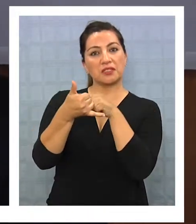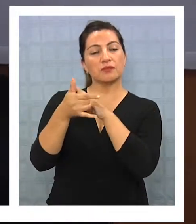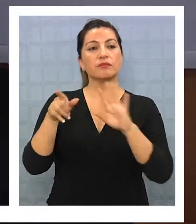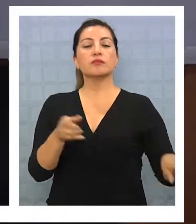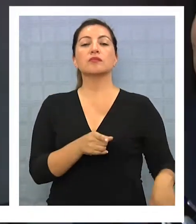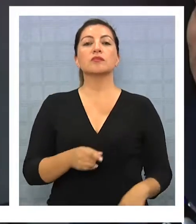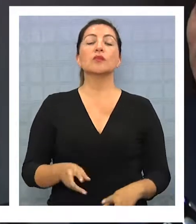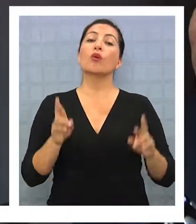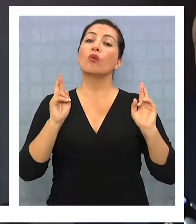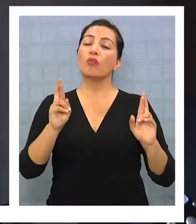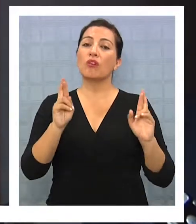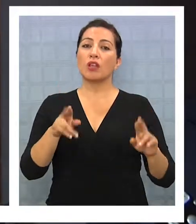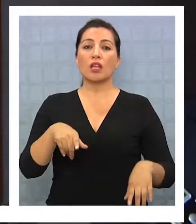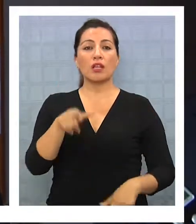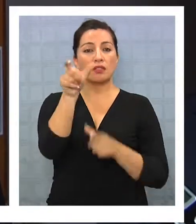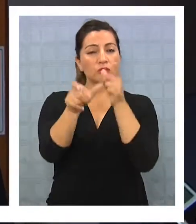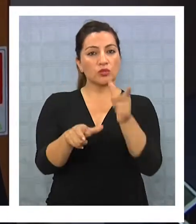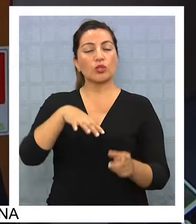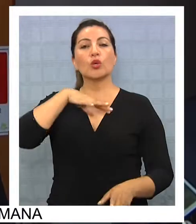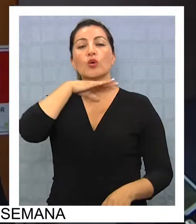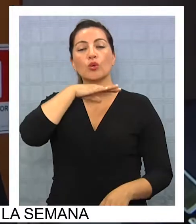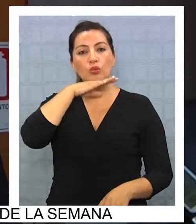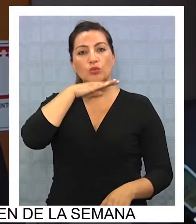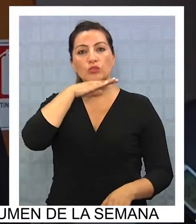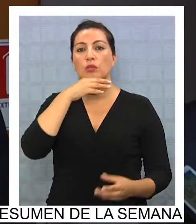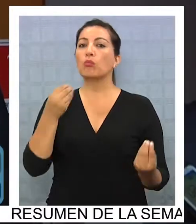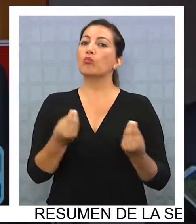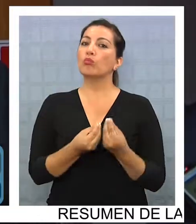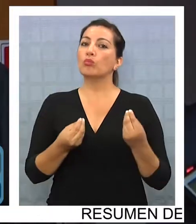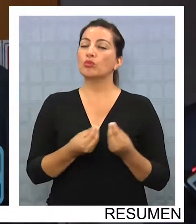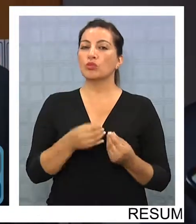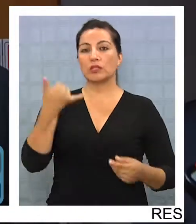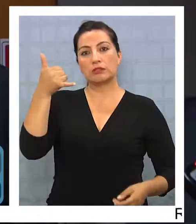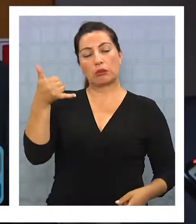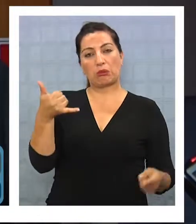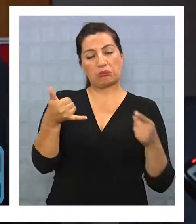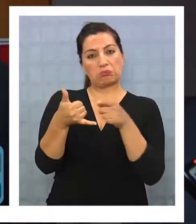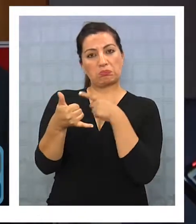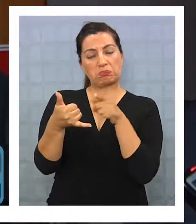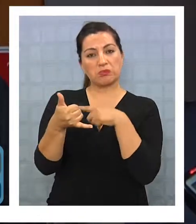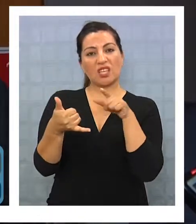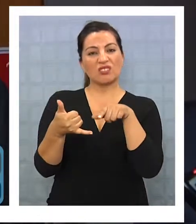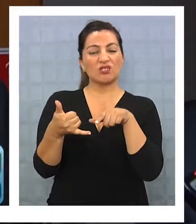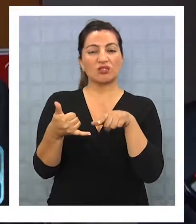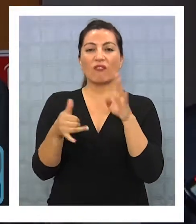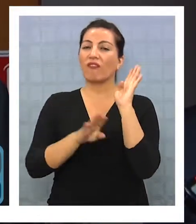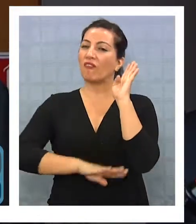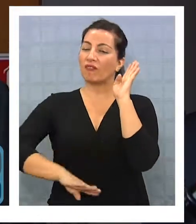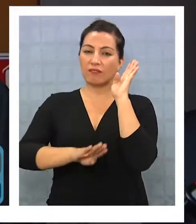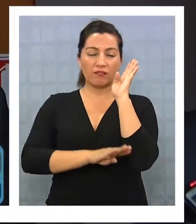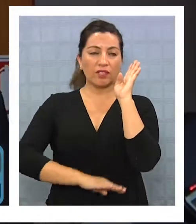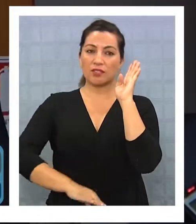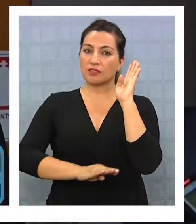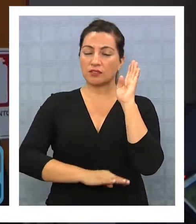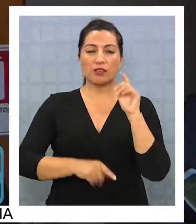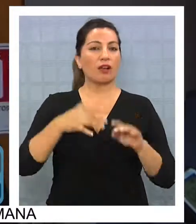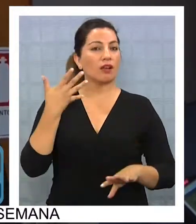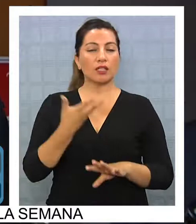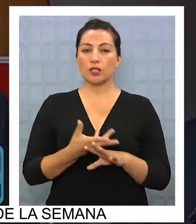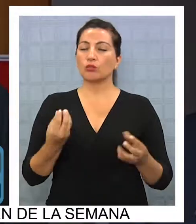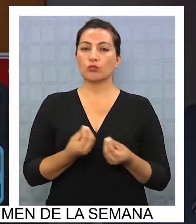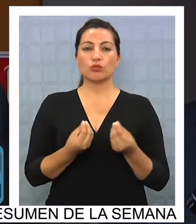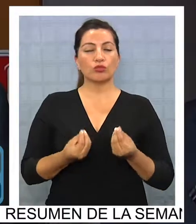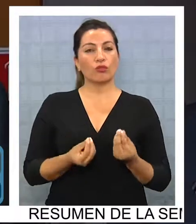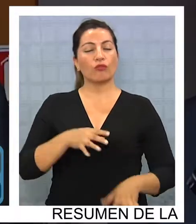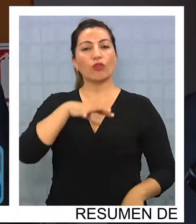smartphones. Esperamos que los contribuyentes utilicen con alta frecuencia sus celulares. Eso es bien básico. La aplicación